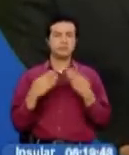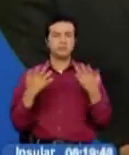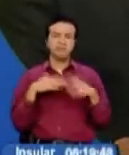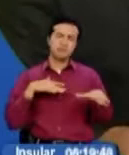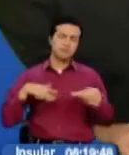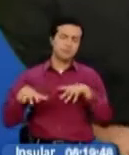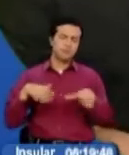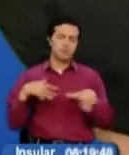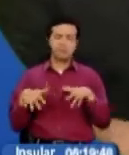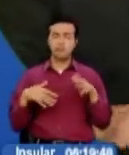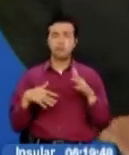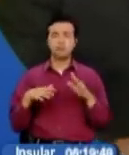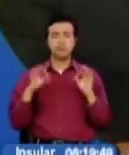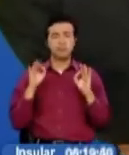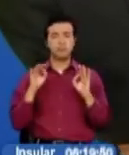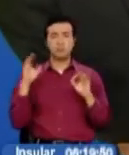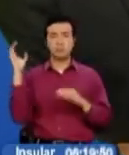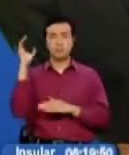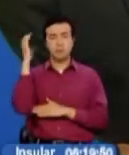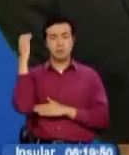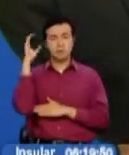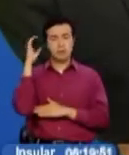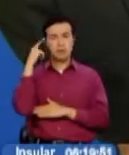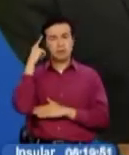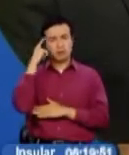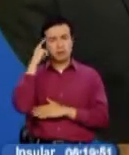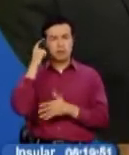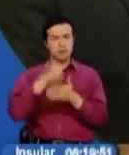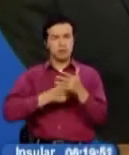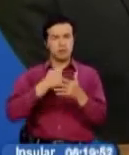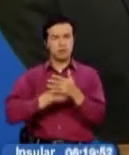dinámico y a la manera de los colombianos. Creo que es el gran reto.